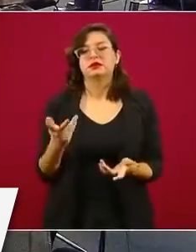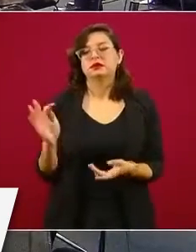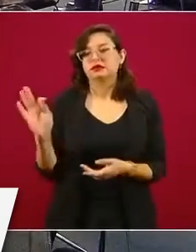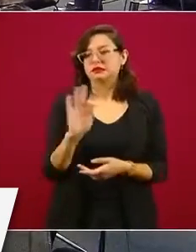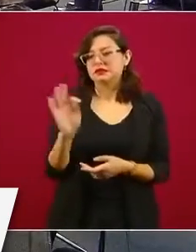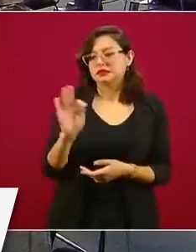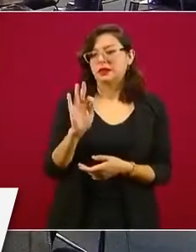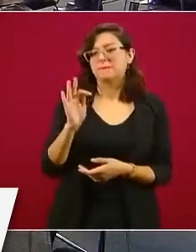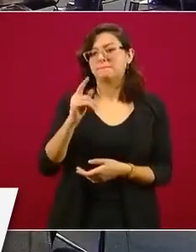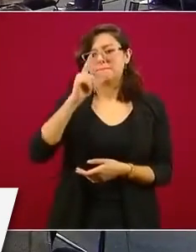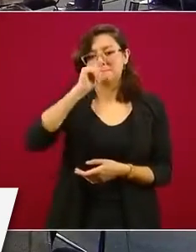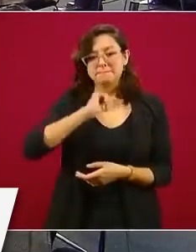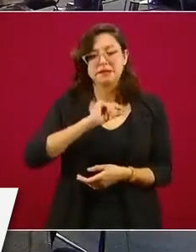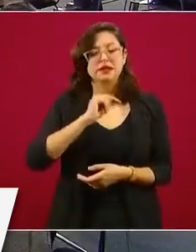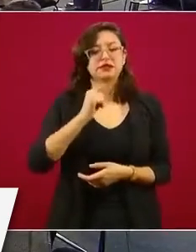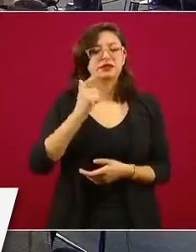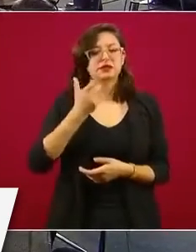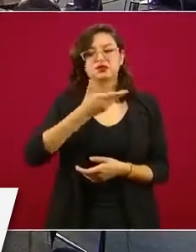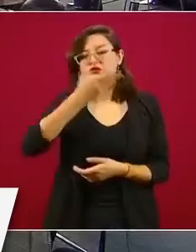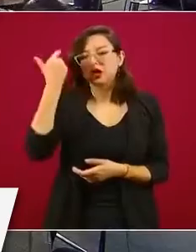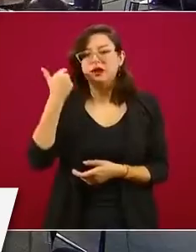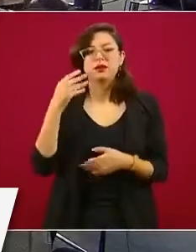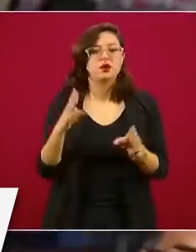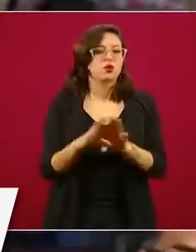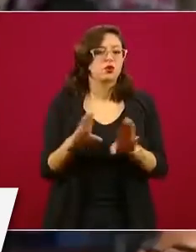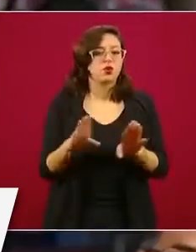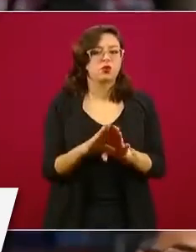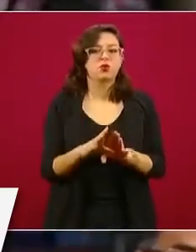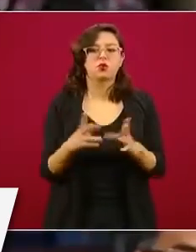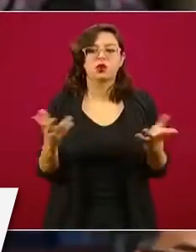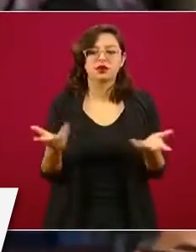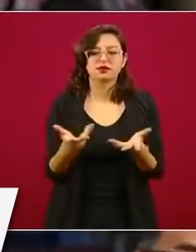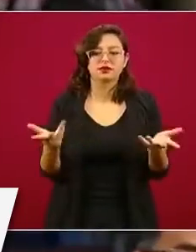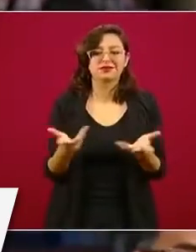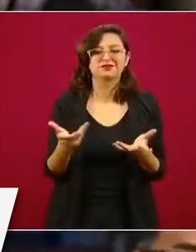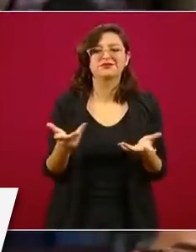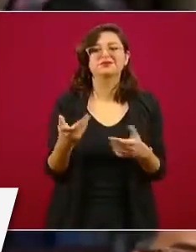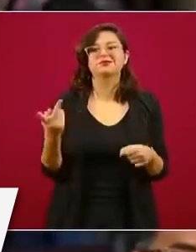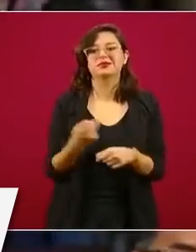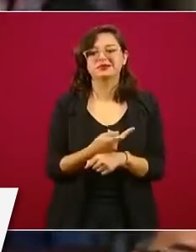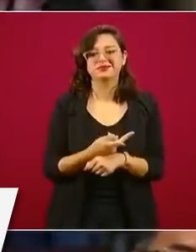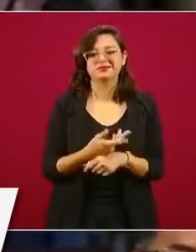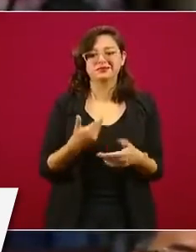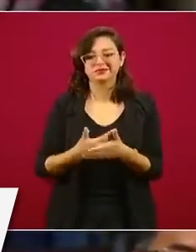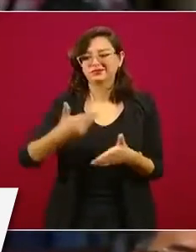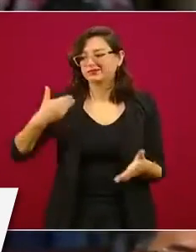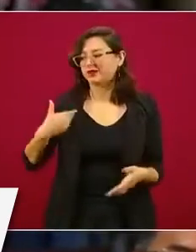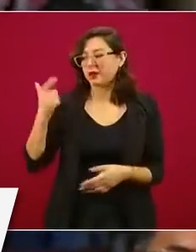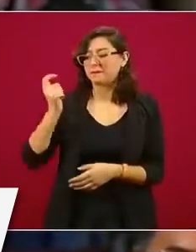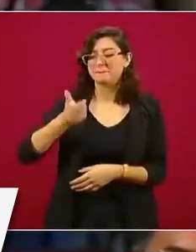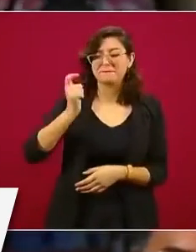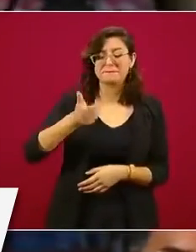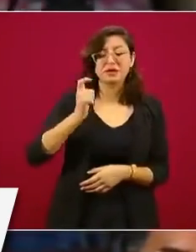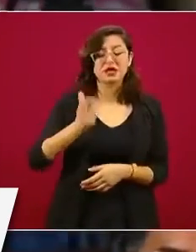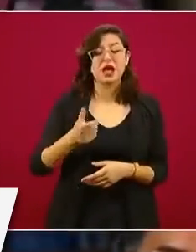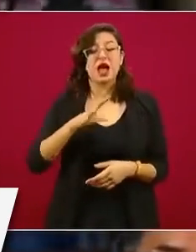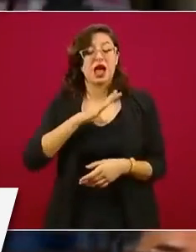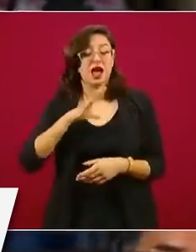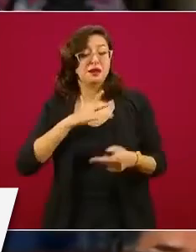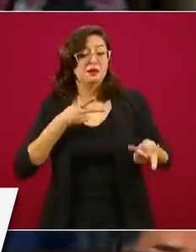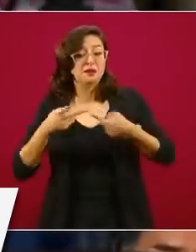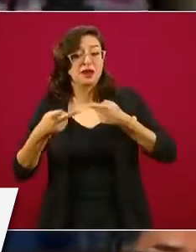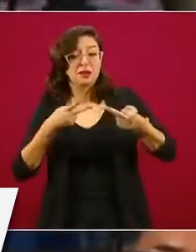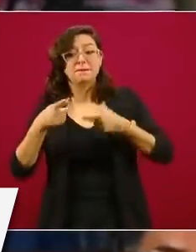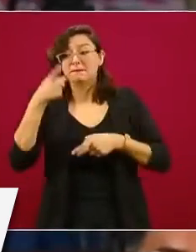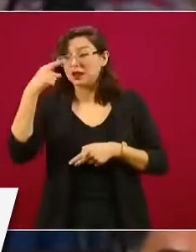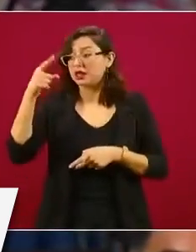omisión, quizás por imposibilidad de hacerlo en su momento, tienen moras, atrasos. Si existiría algún plan diseñado